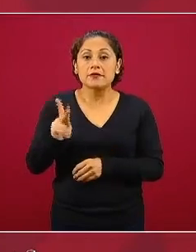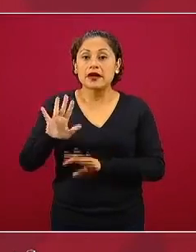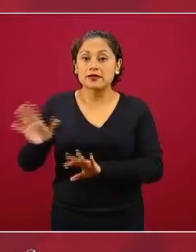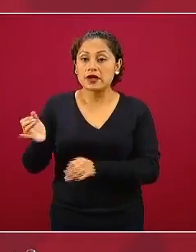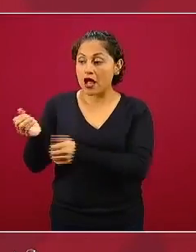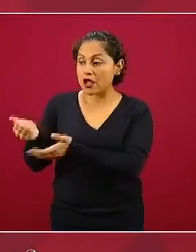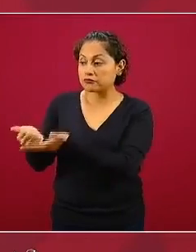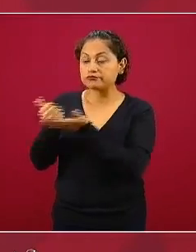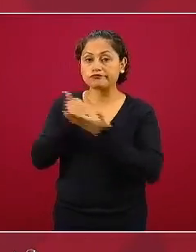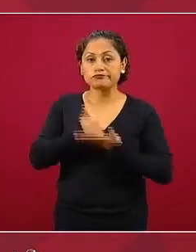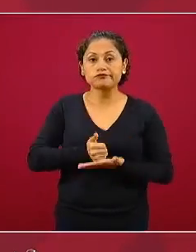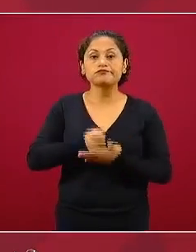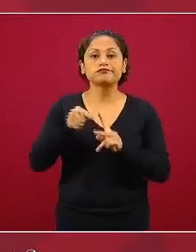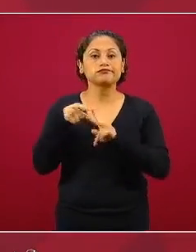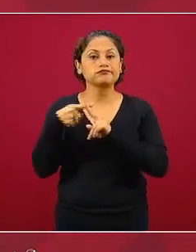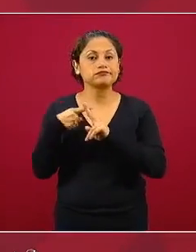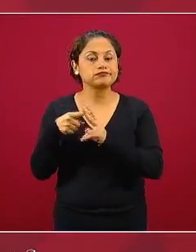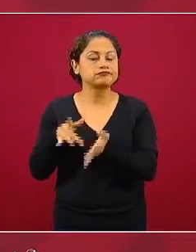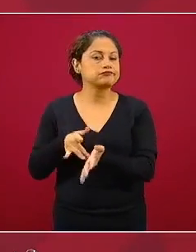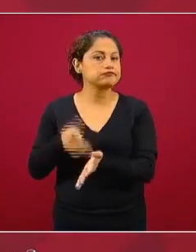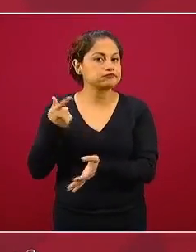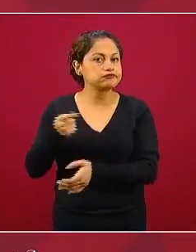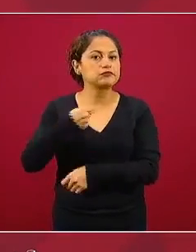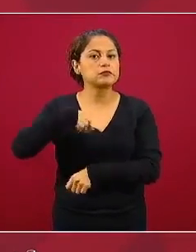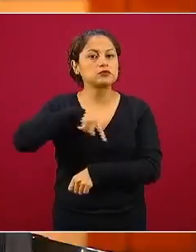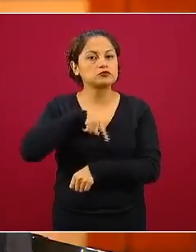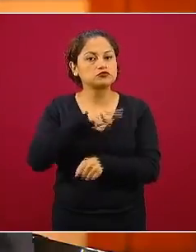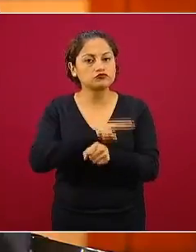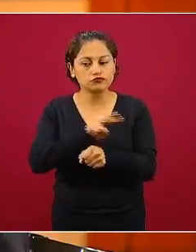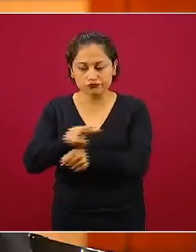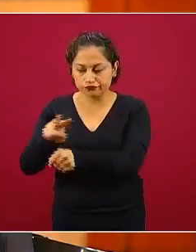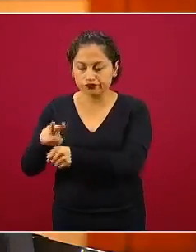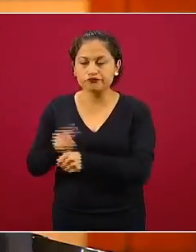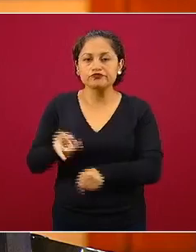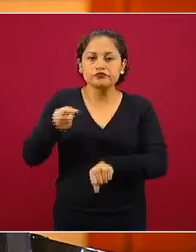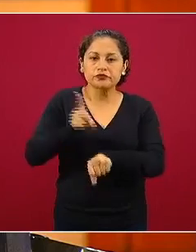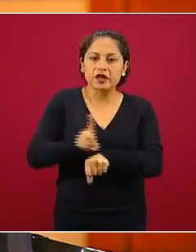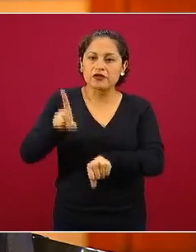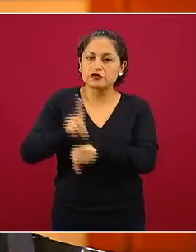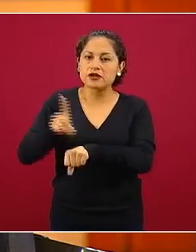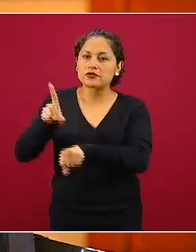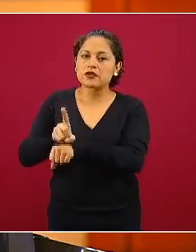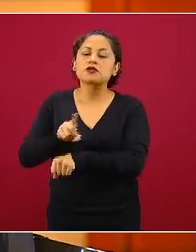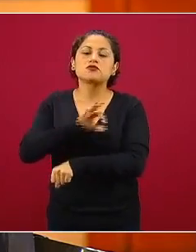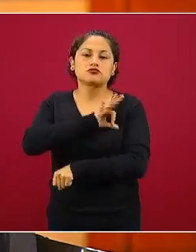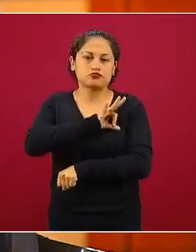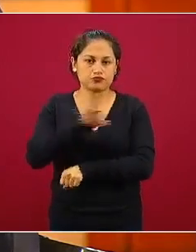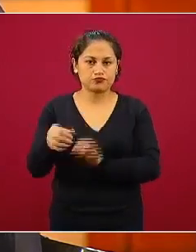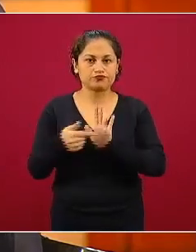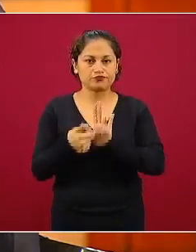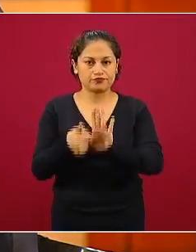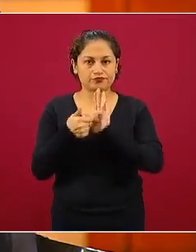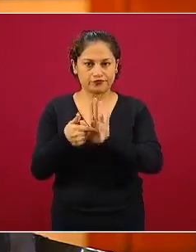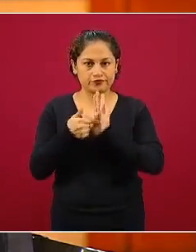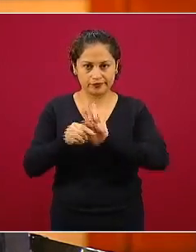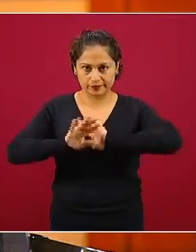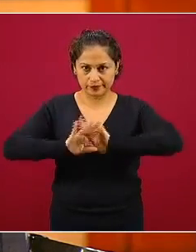han permitido darle un seguimiento puntual a la epidemia día por día como lo acabamos de mostrar ahora y